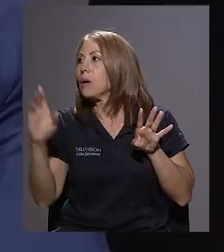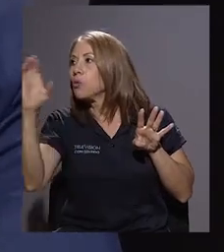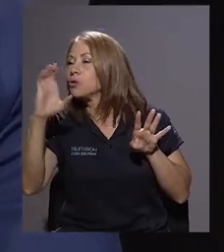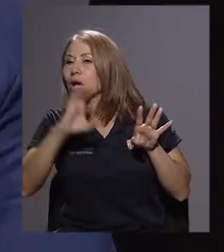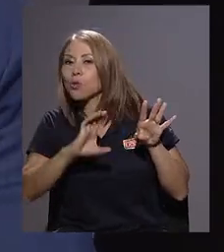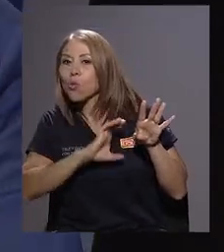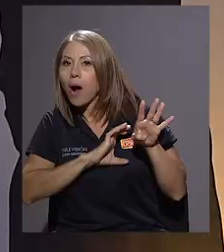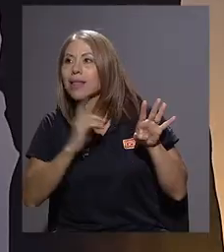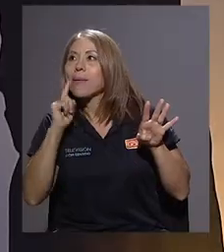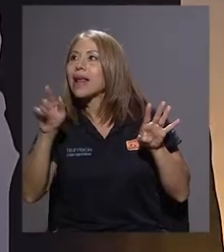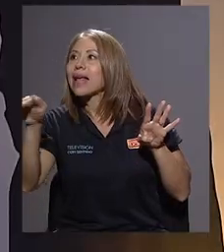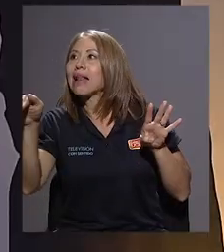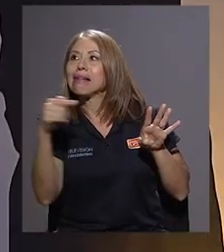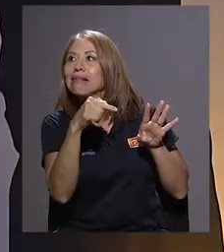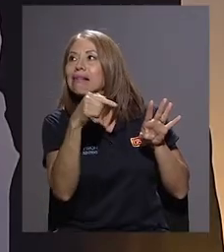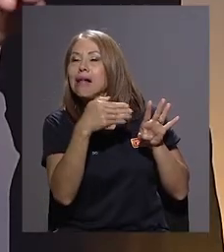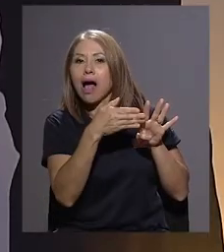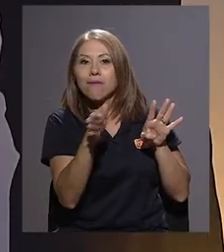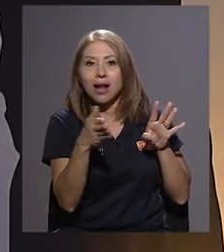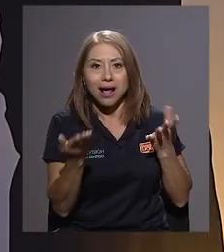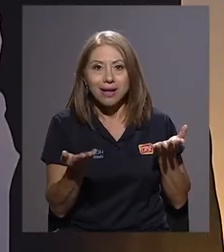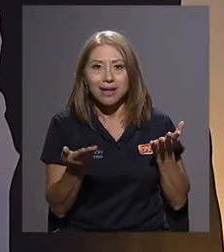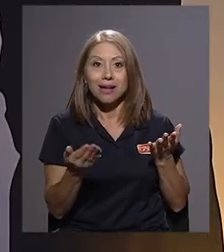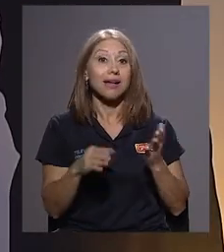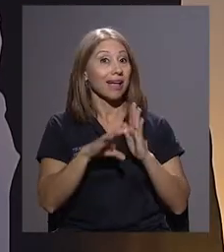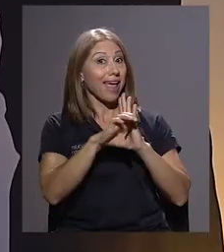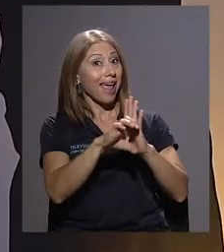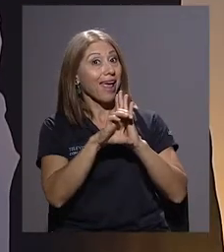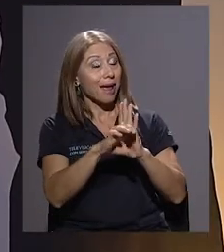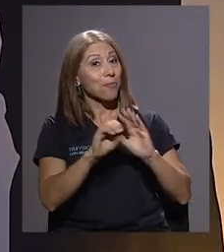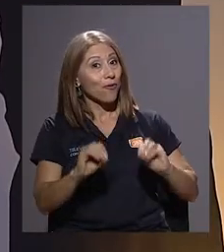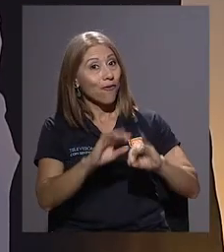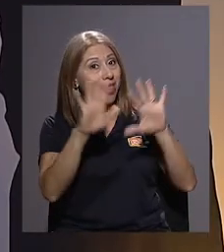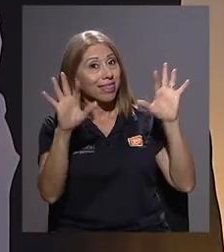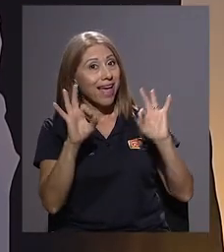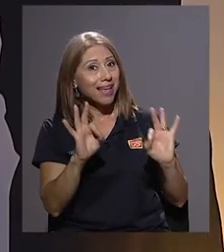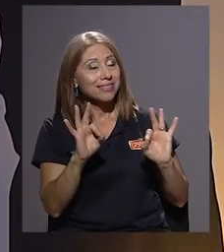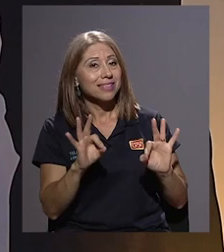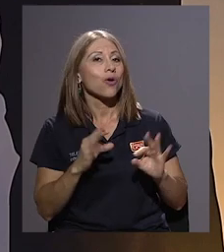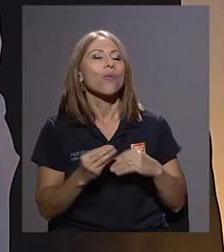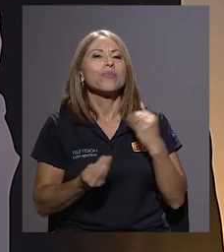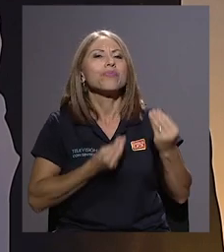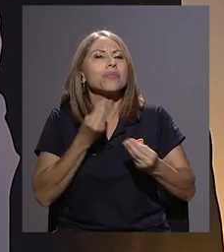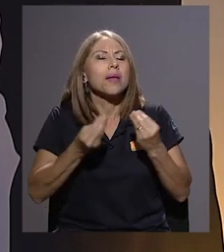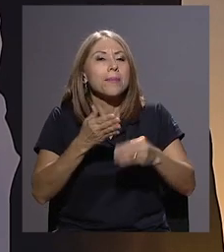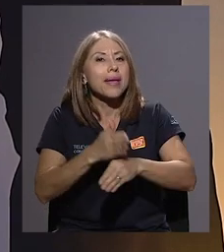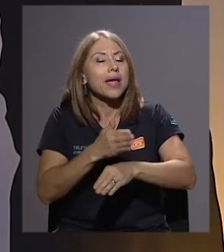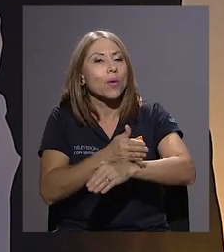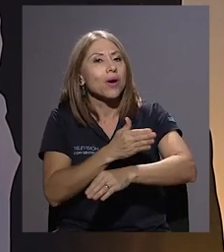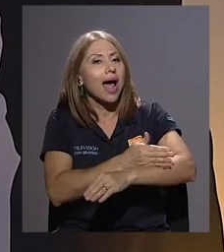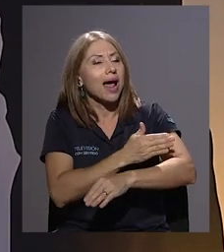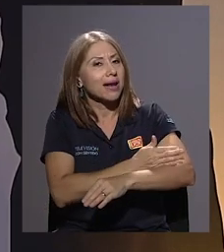puerta. Me parece que el ejemplo es fantástico. Y, Jimmy, ¿cómo hacemos para mejorar